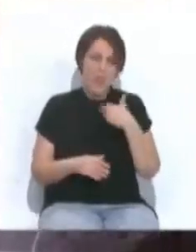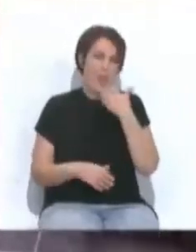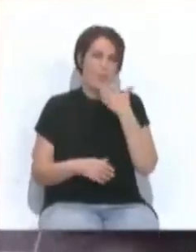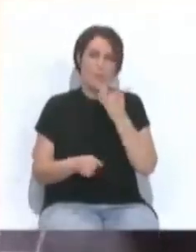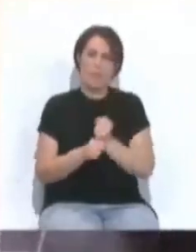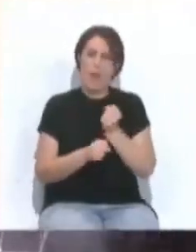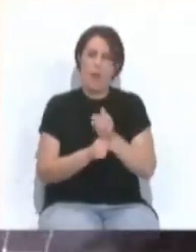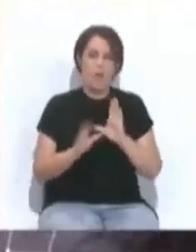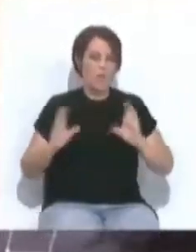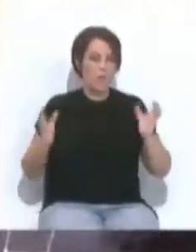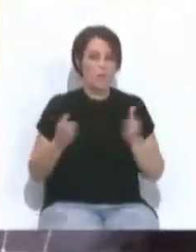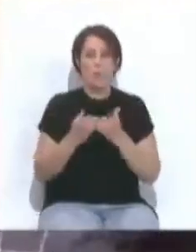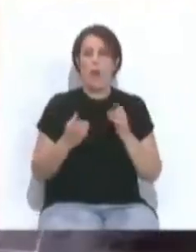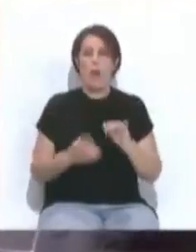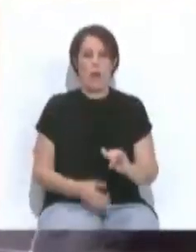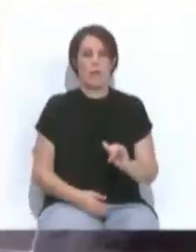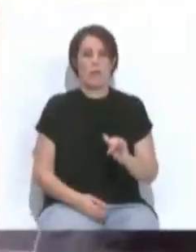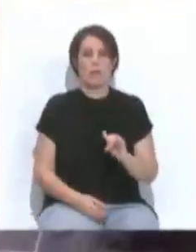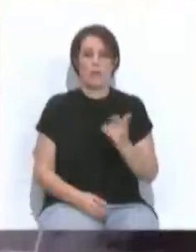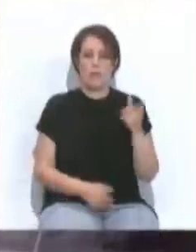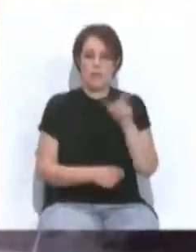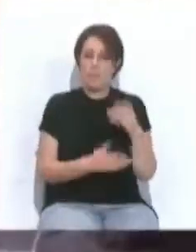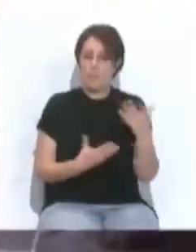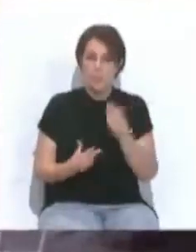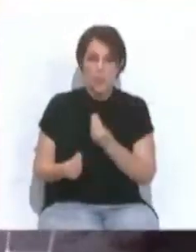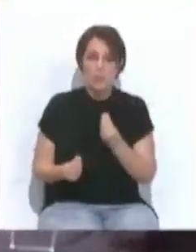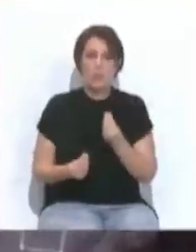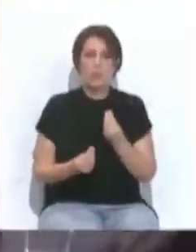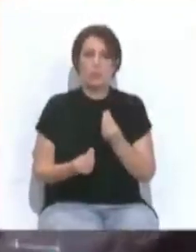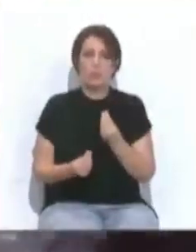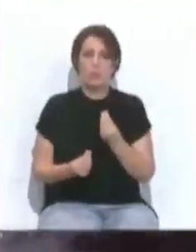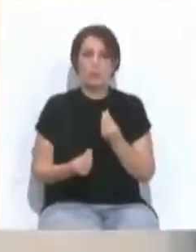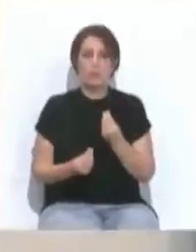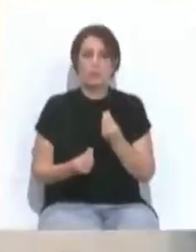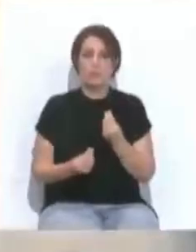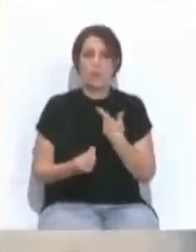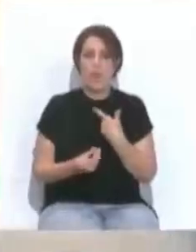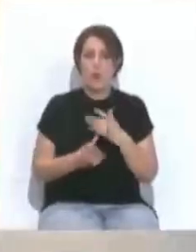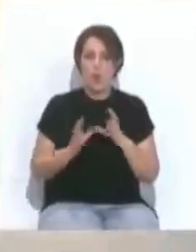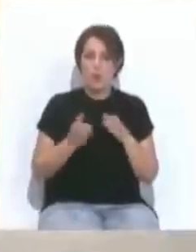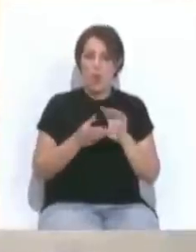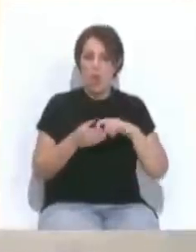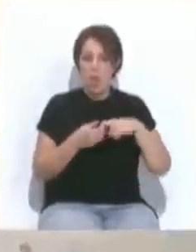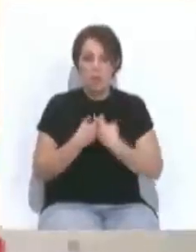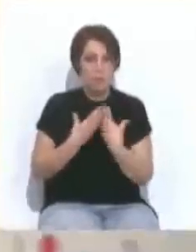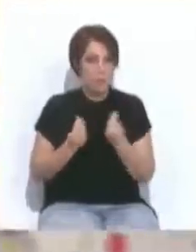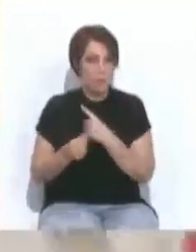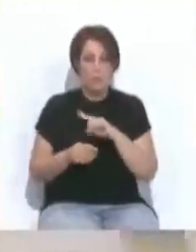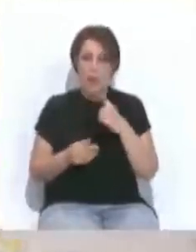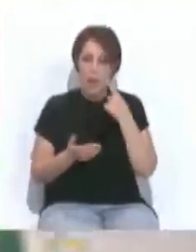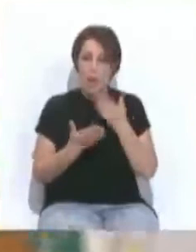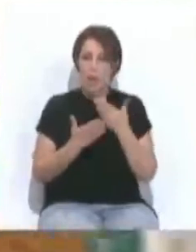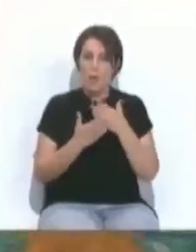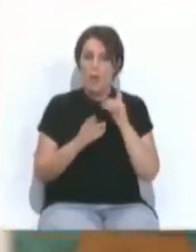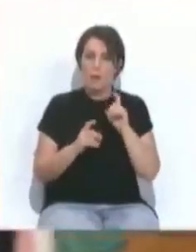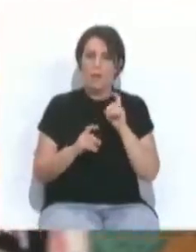del trabajo colectivo. Hay mucha gente y muchos colectivos implicados. La primera muestra